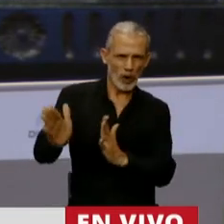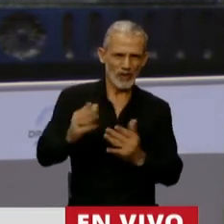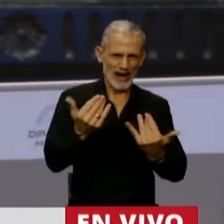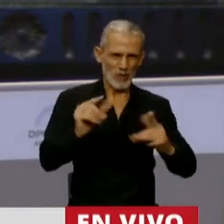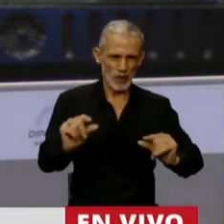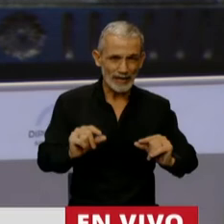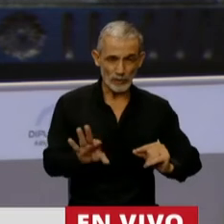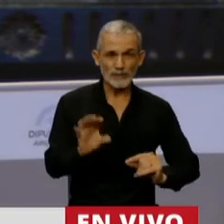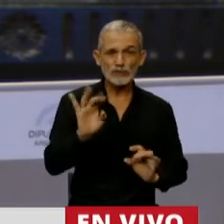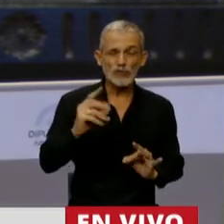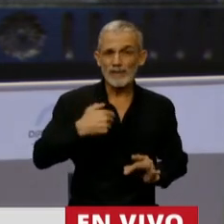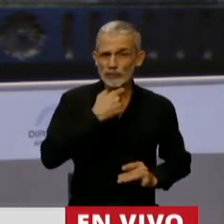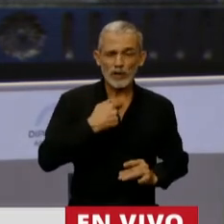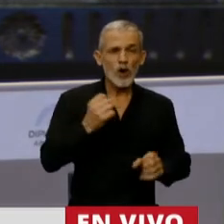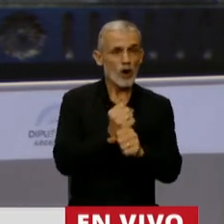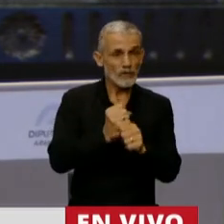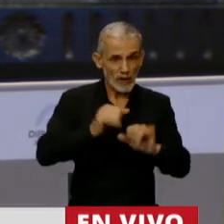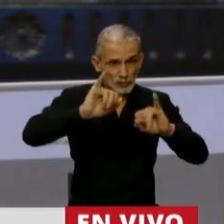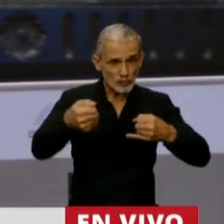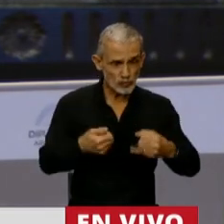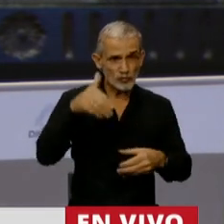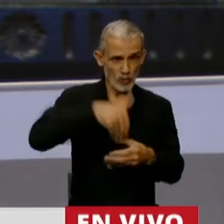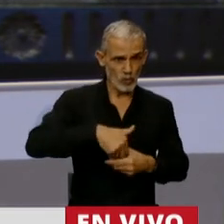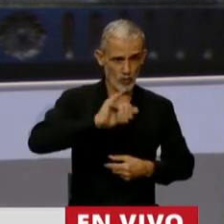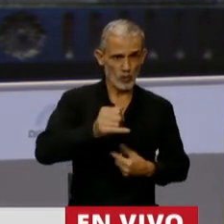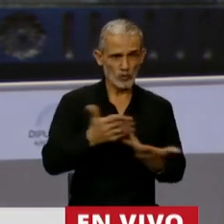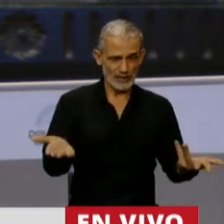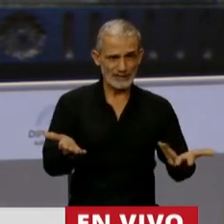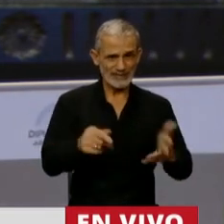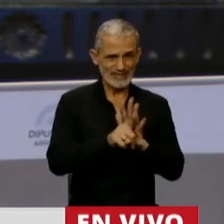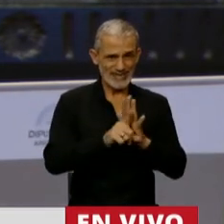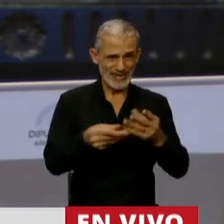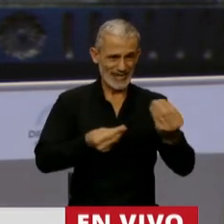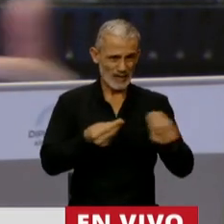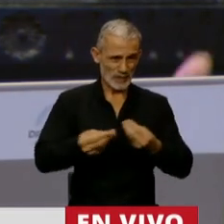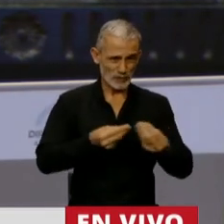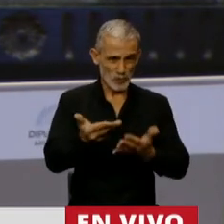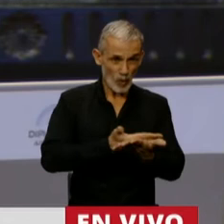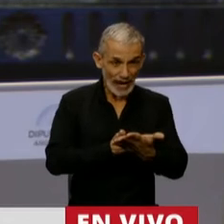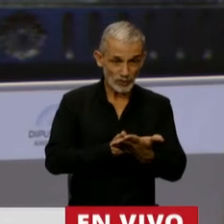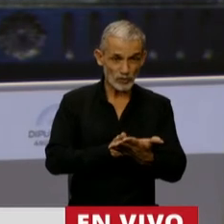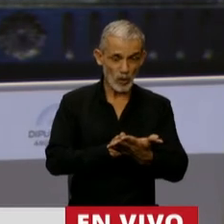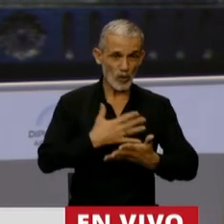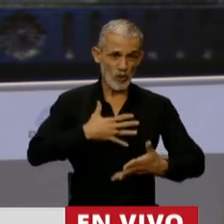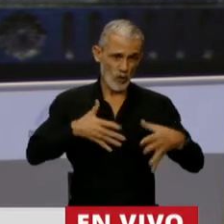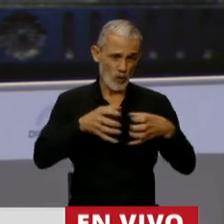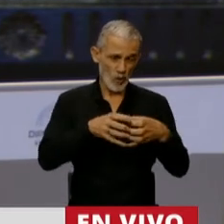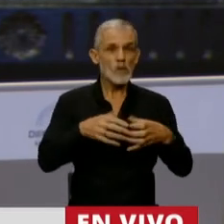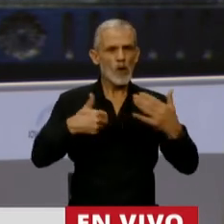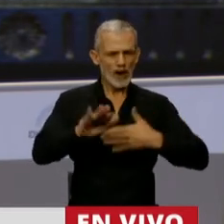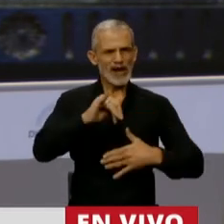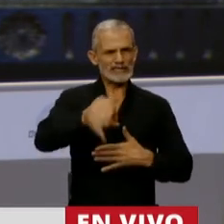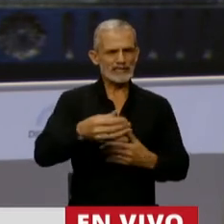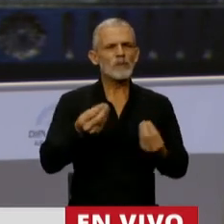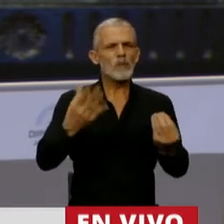Yo simplemente quiero ratificar el acompañamiento que hemos llevado adelante desde nuestro bloque y que vamos a